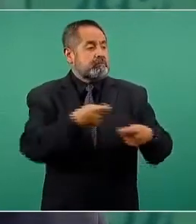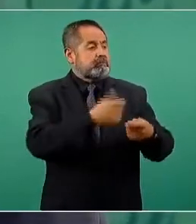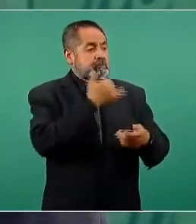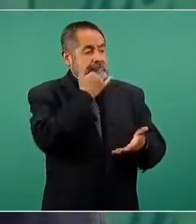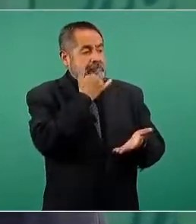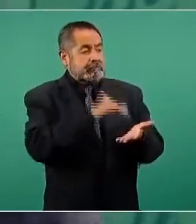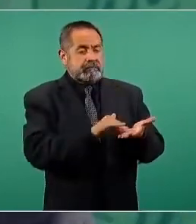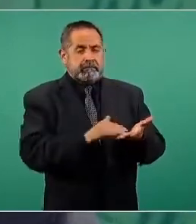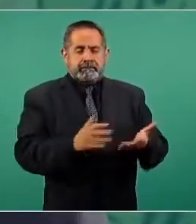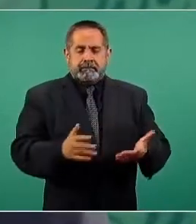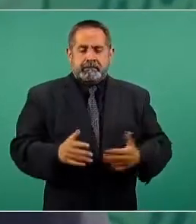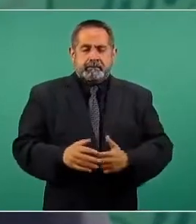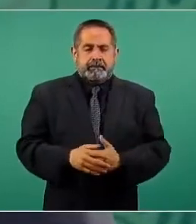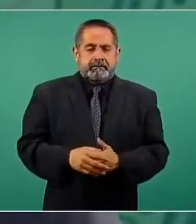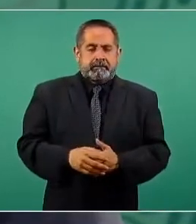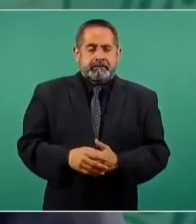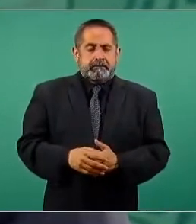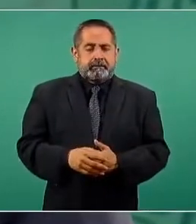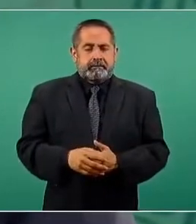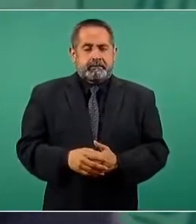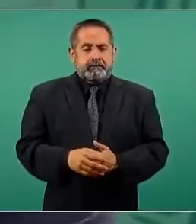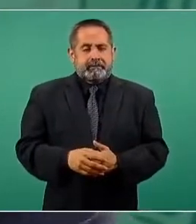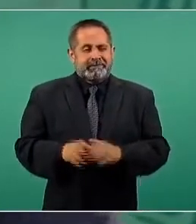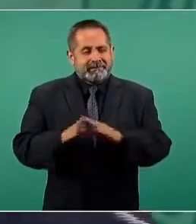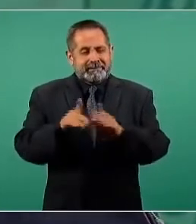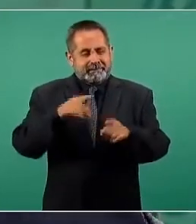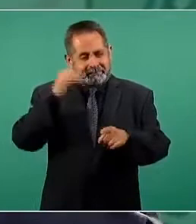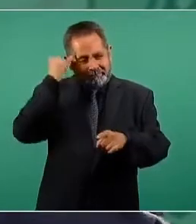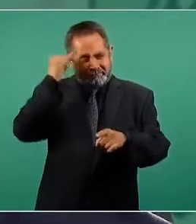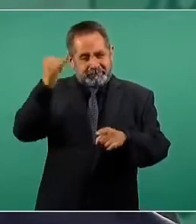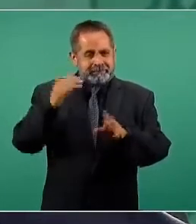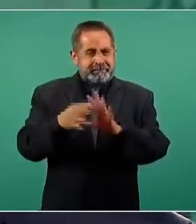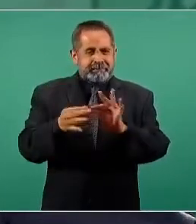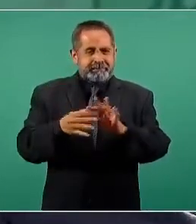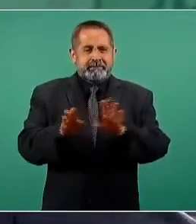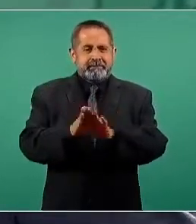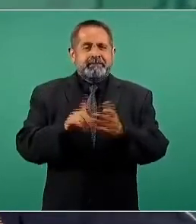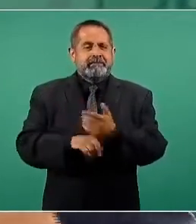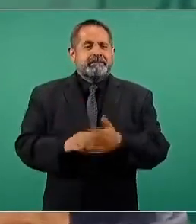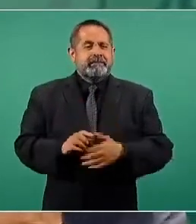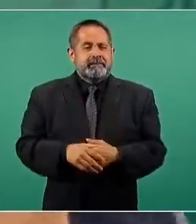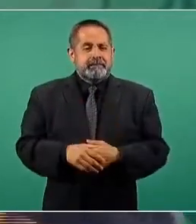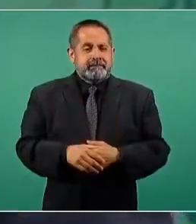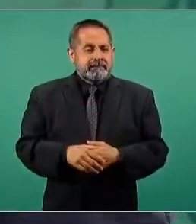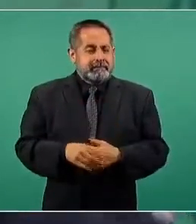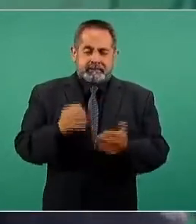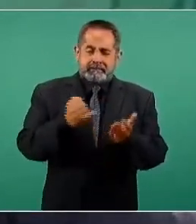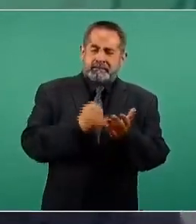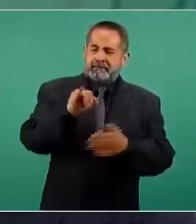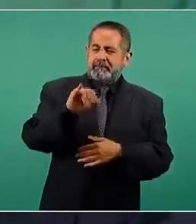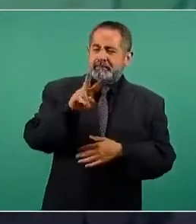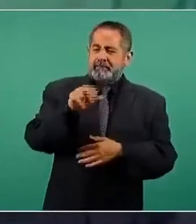Además, imaginen, ¿quién paga el IVA?